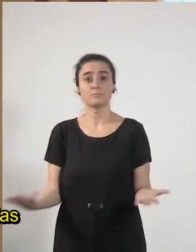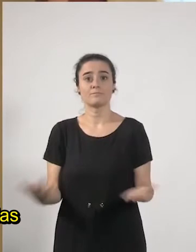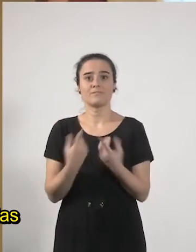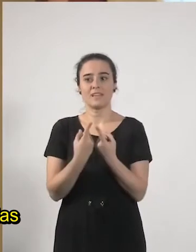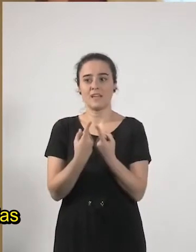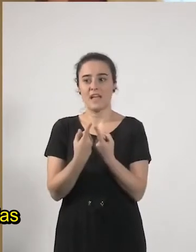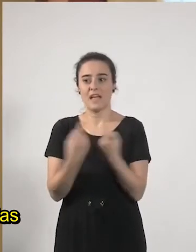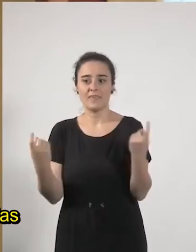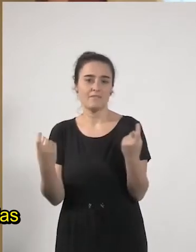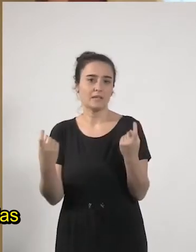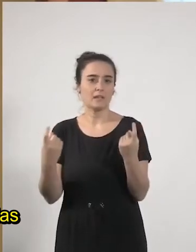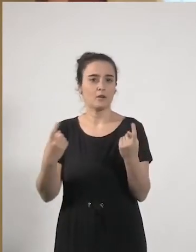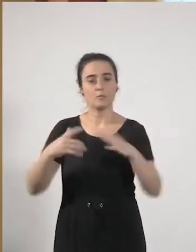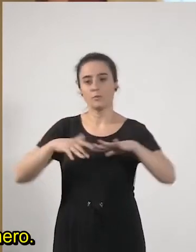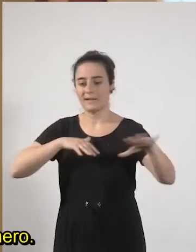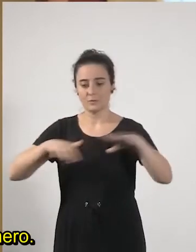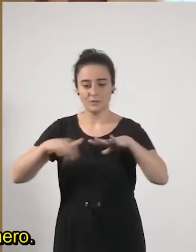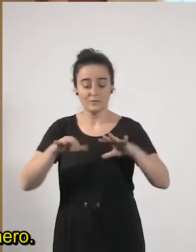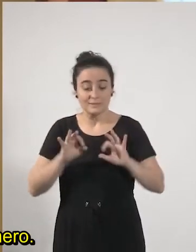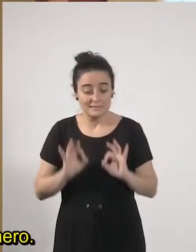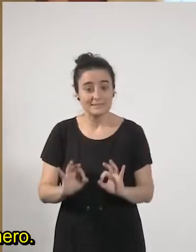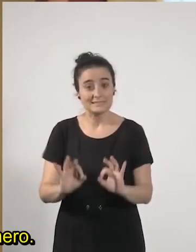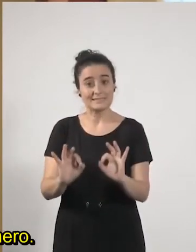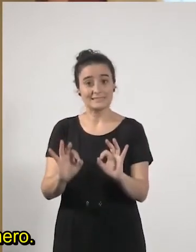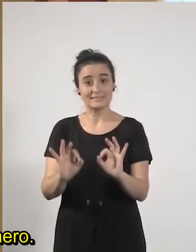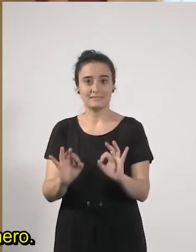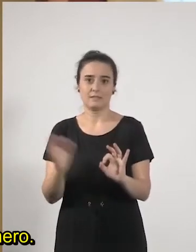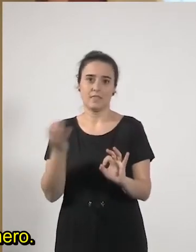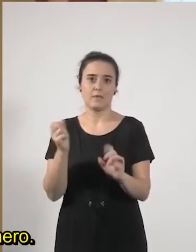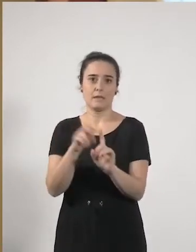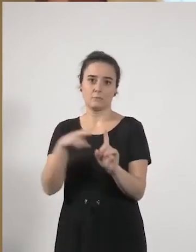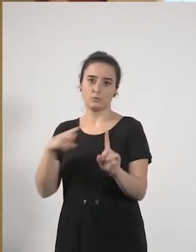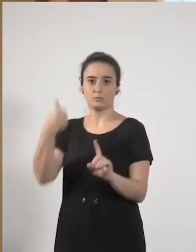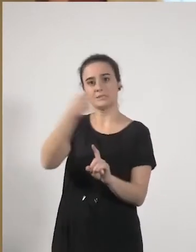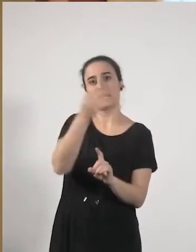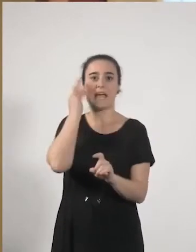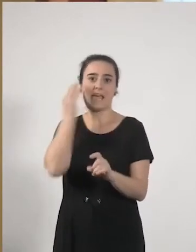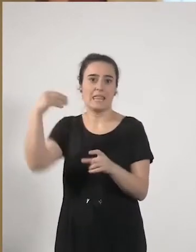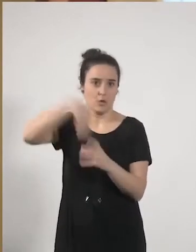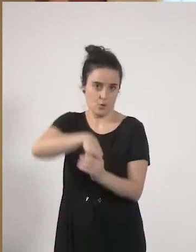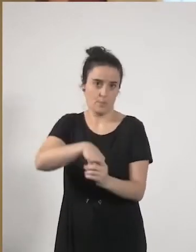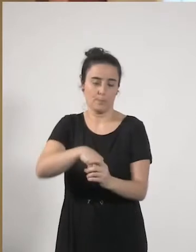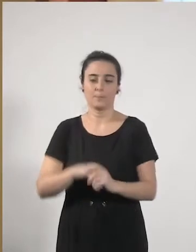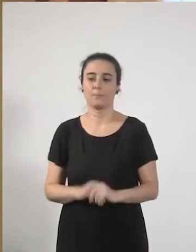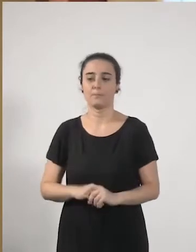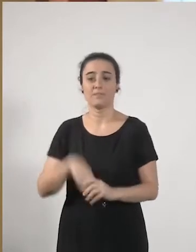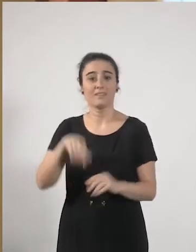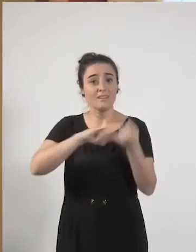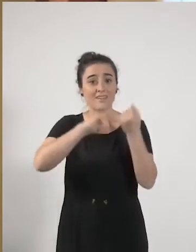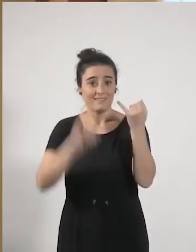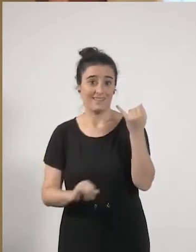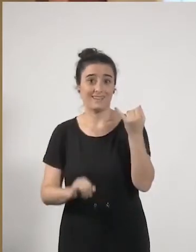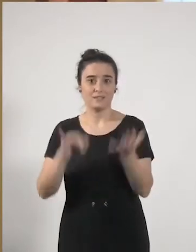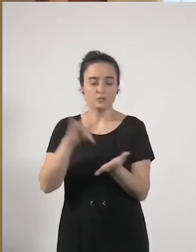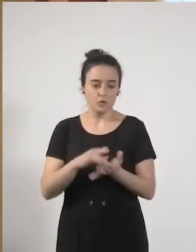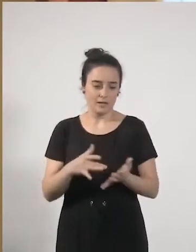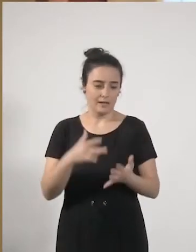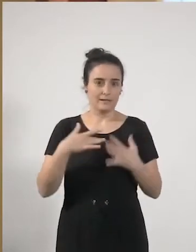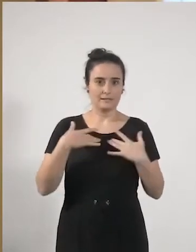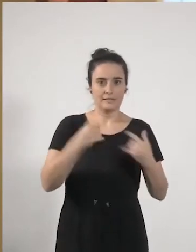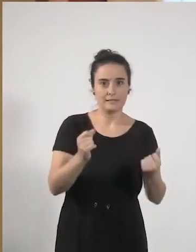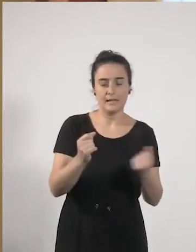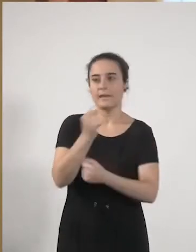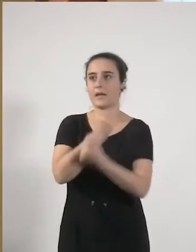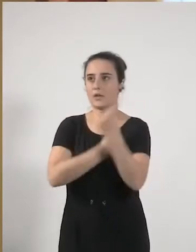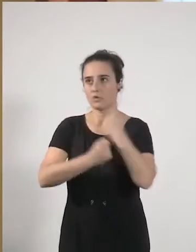actuaciones específicas que incorporen la perspectiva de género. Esta crisis es sanitaria, es económica,